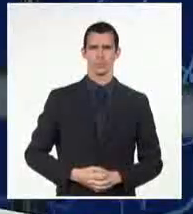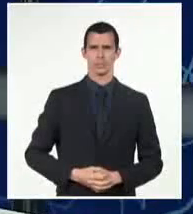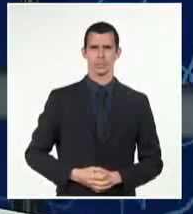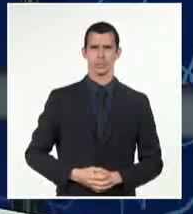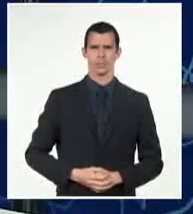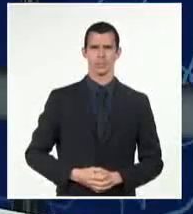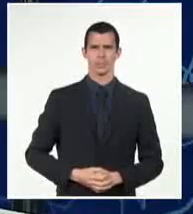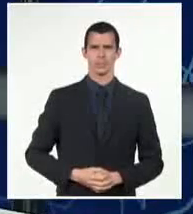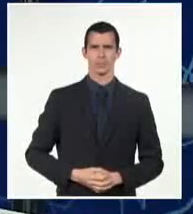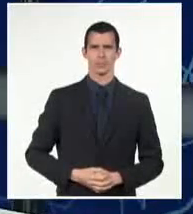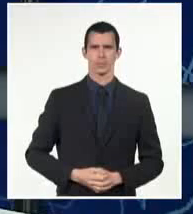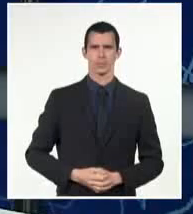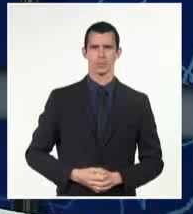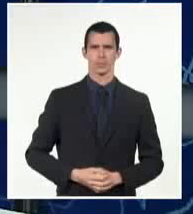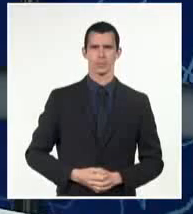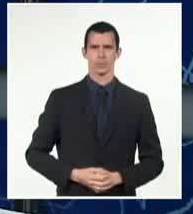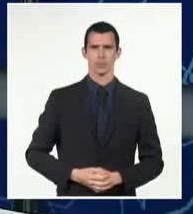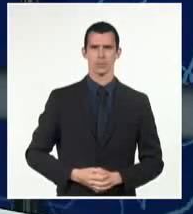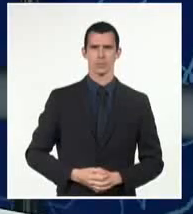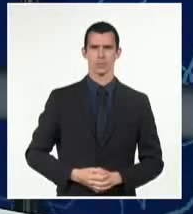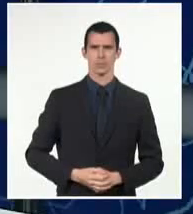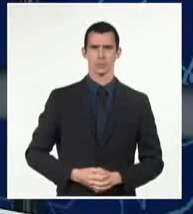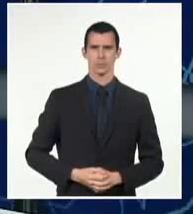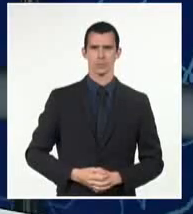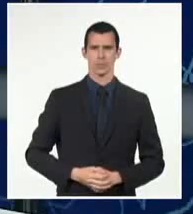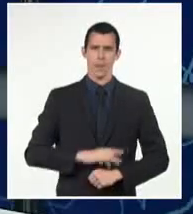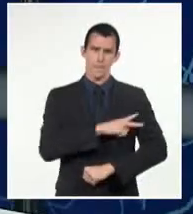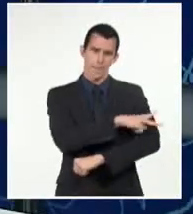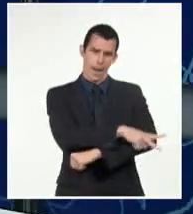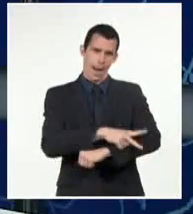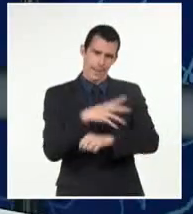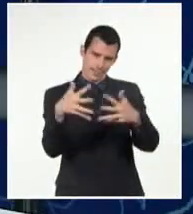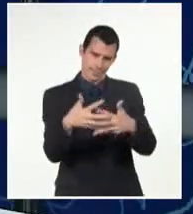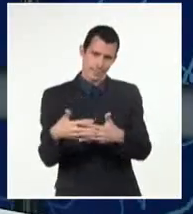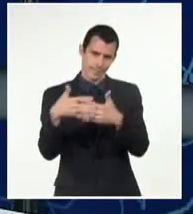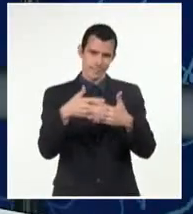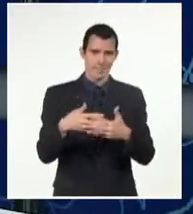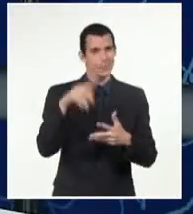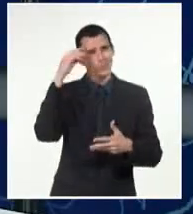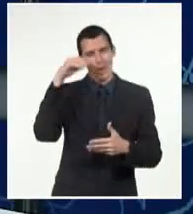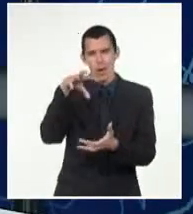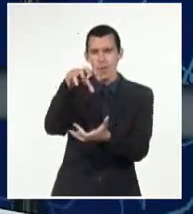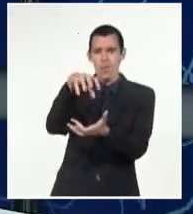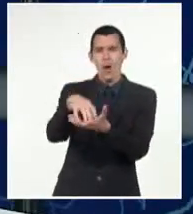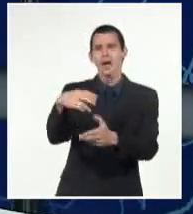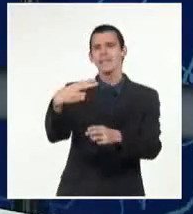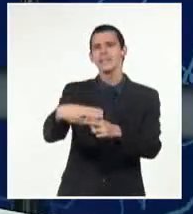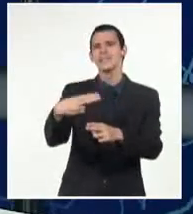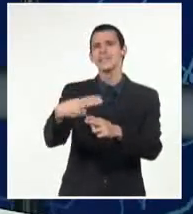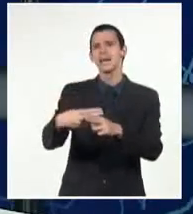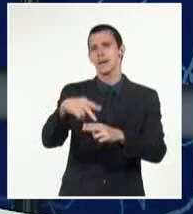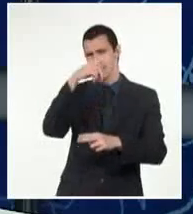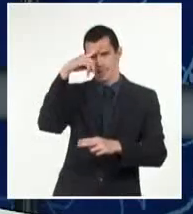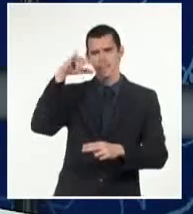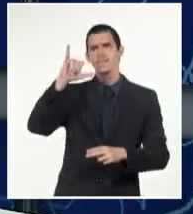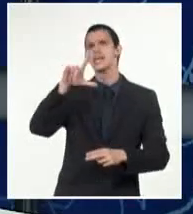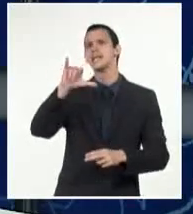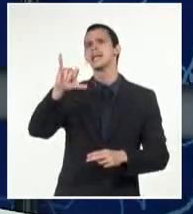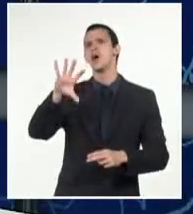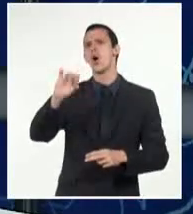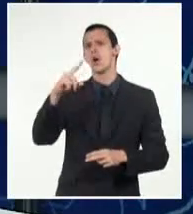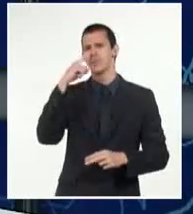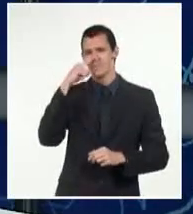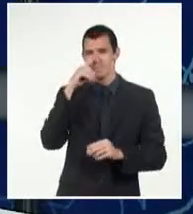Y las autoridades de Estados Unidos cerraron Silicon Valley Bank para proteger los depósitos de sus clientes y reabrirán la